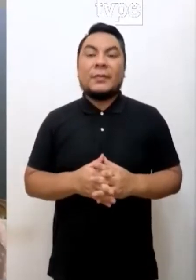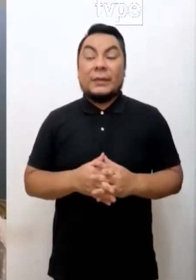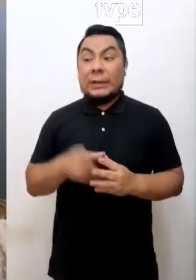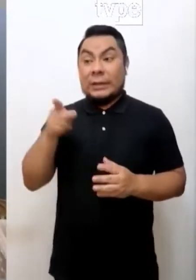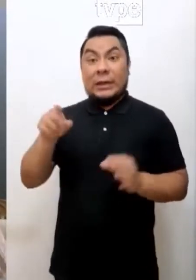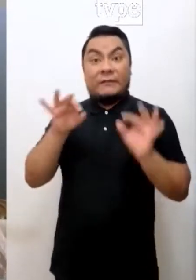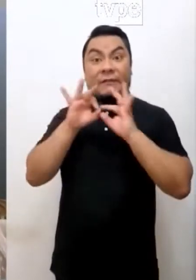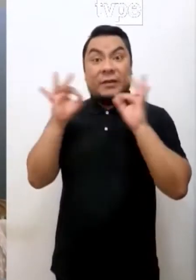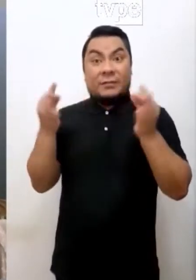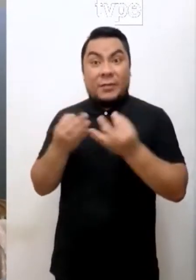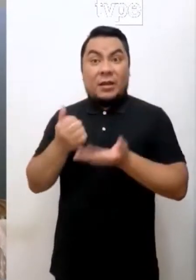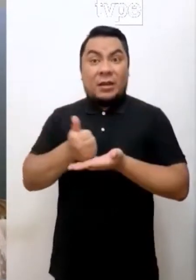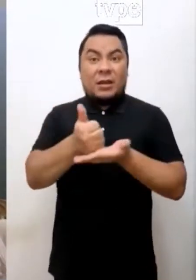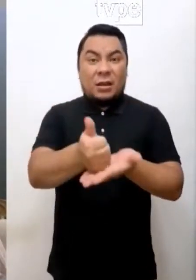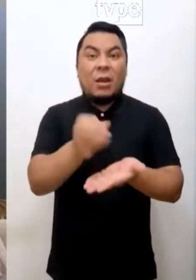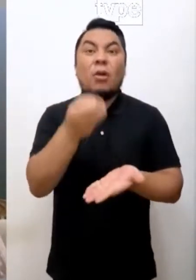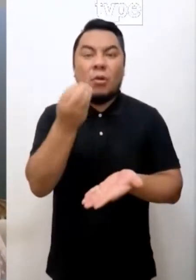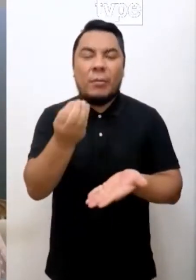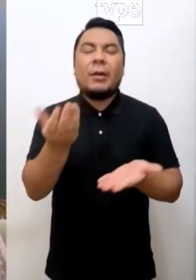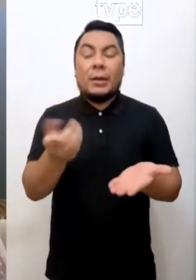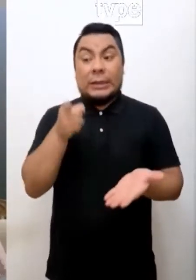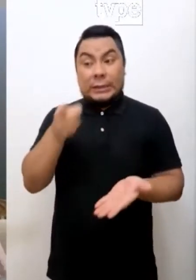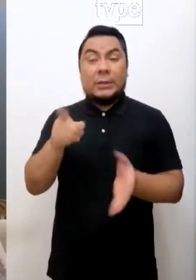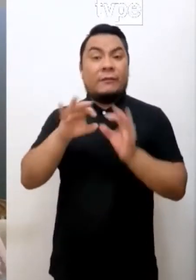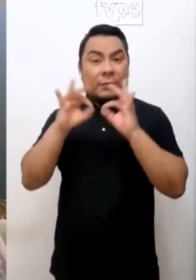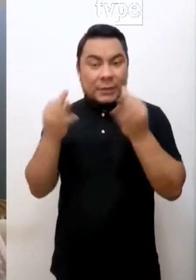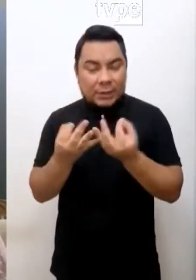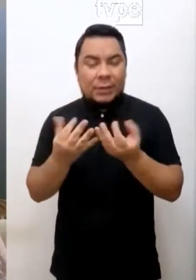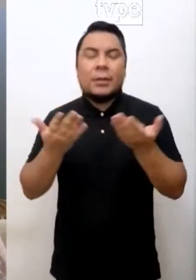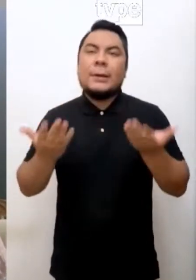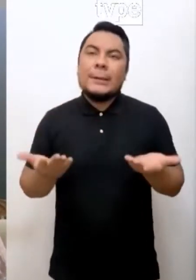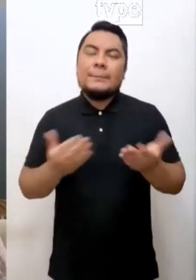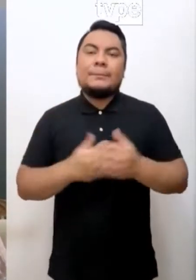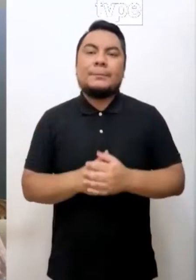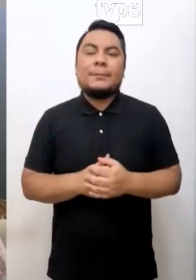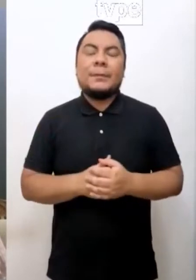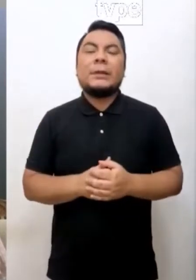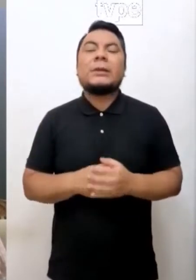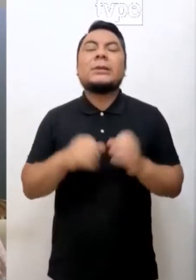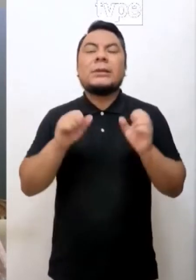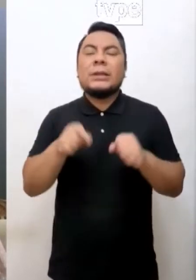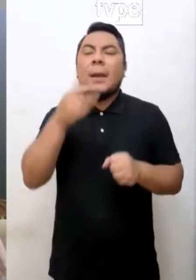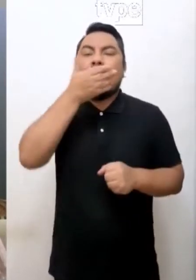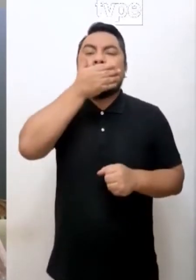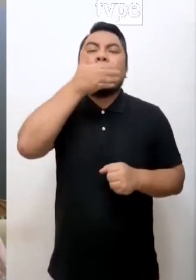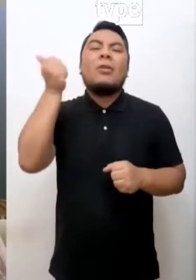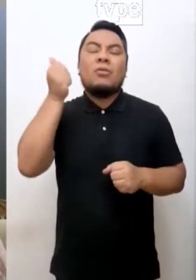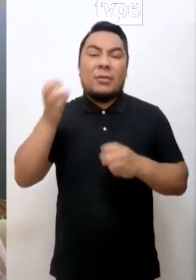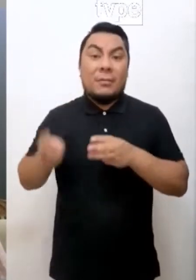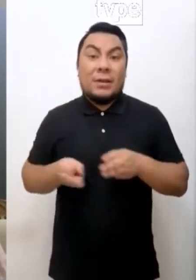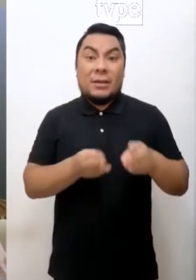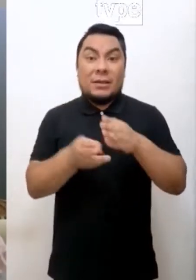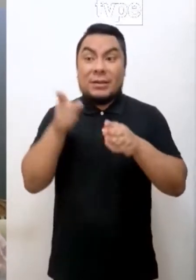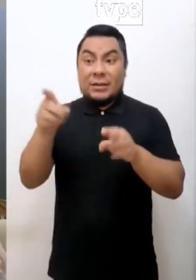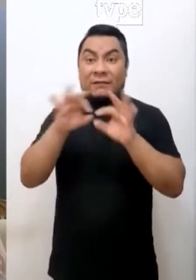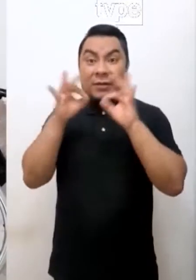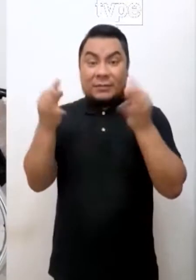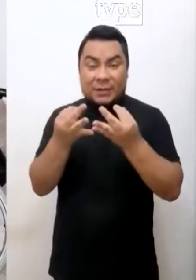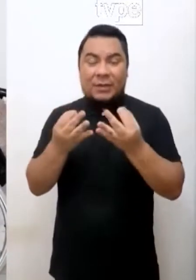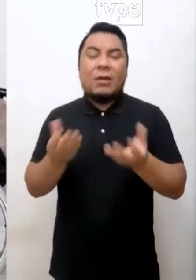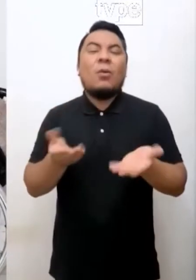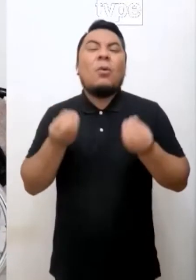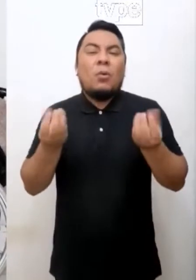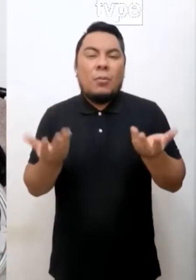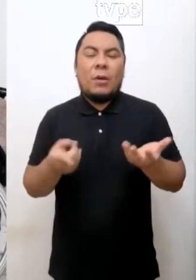pueden ayudar a estas personas? Los familiares, la mejor manera que pueden ayudar a estas